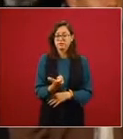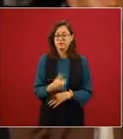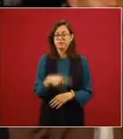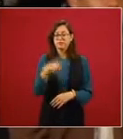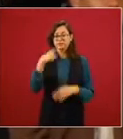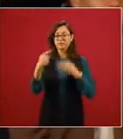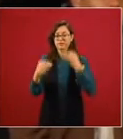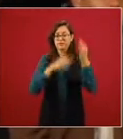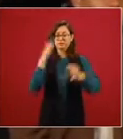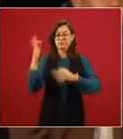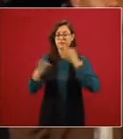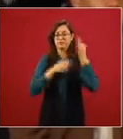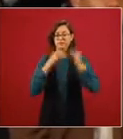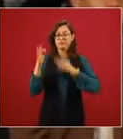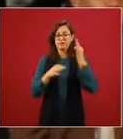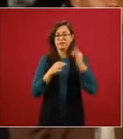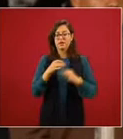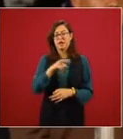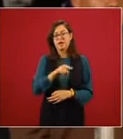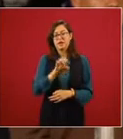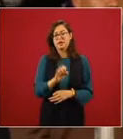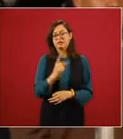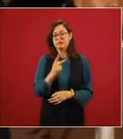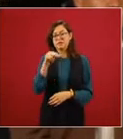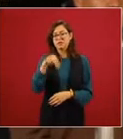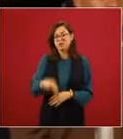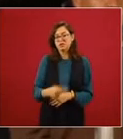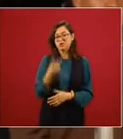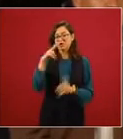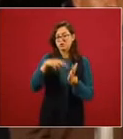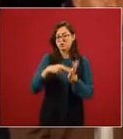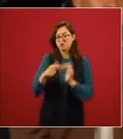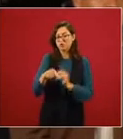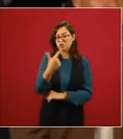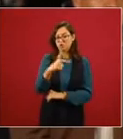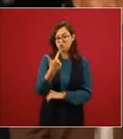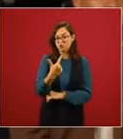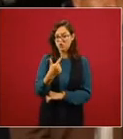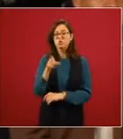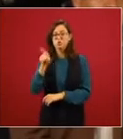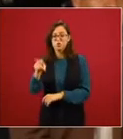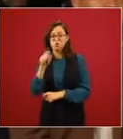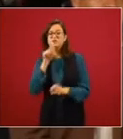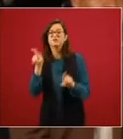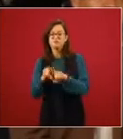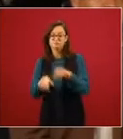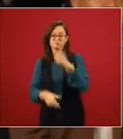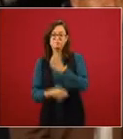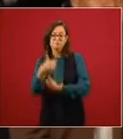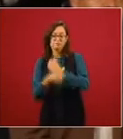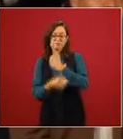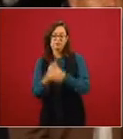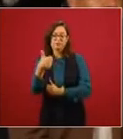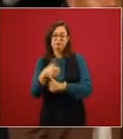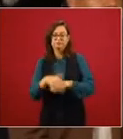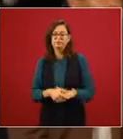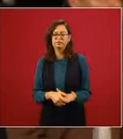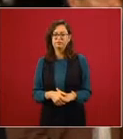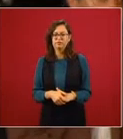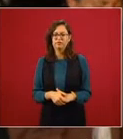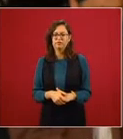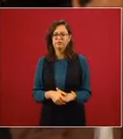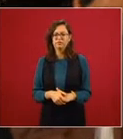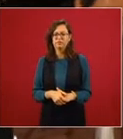campaña pues precisamente de enrique peña nieto en 2012 en la que por cierto bueno pues usted también contendió y bueno pues